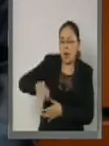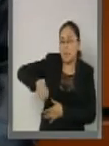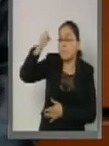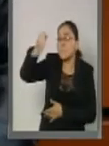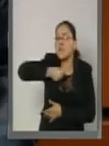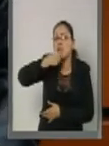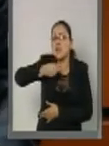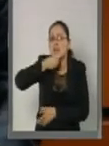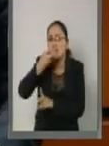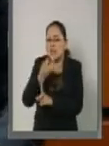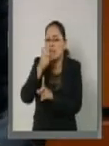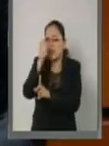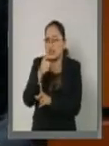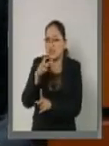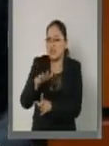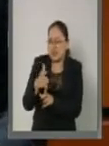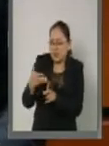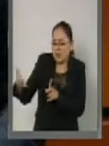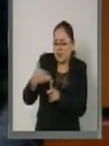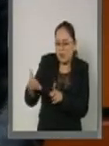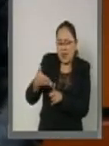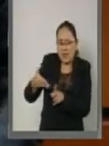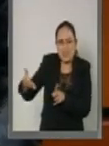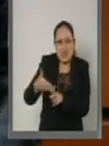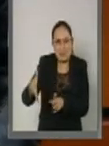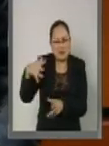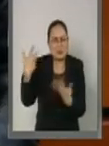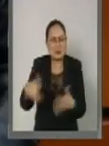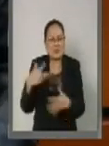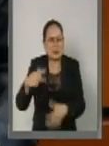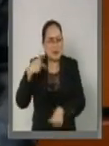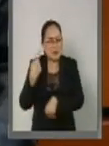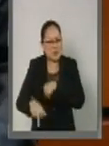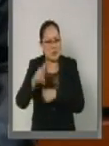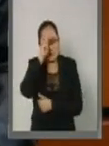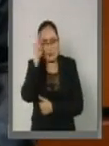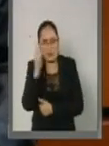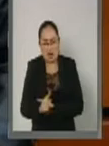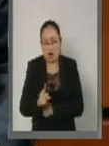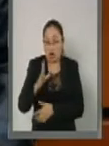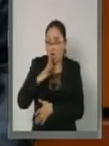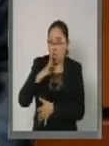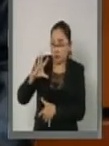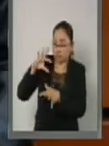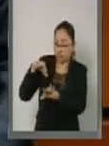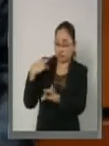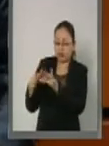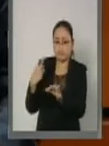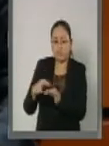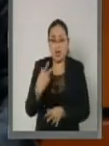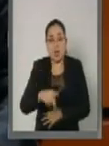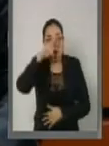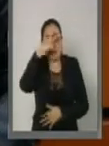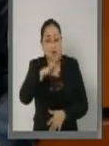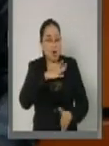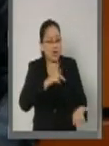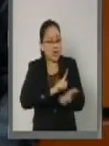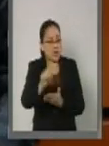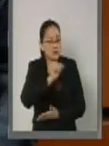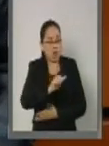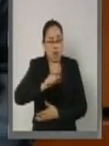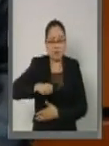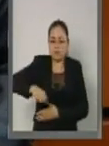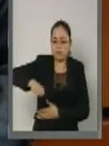en una edad sumamente vulnerable. No está garantizado plenamente en nuestro país el derecho a un